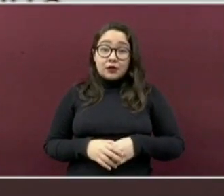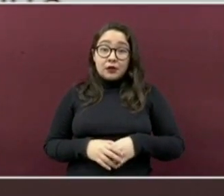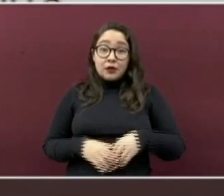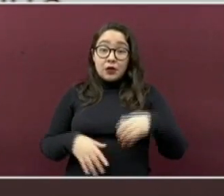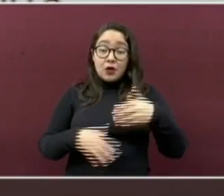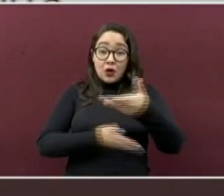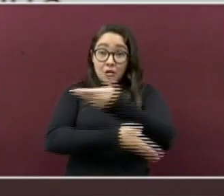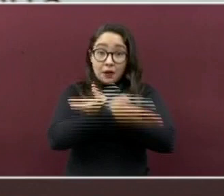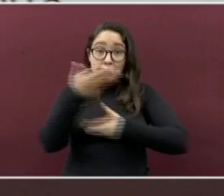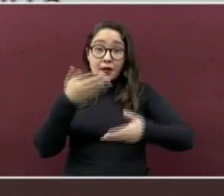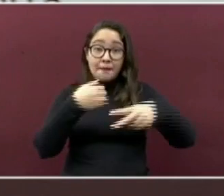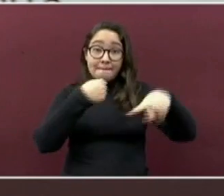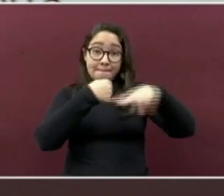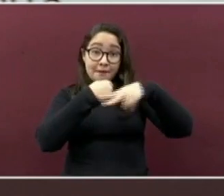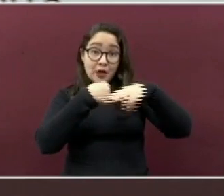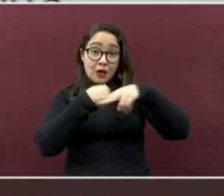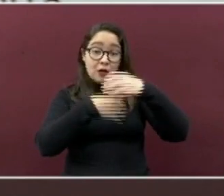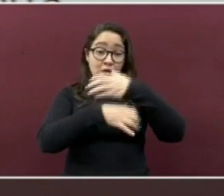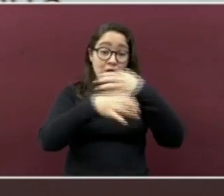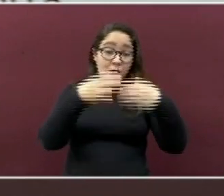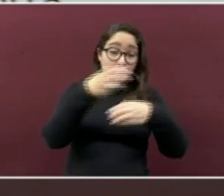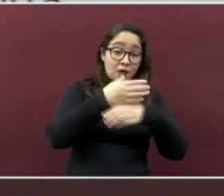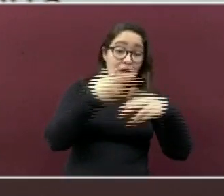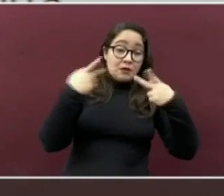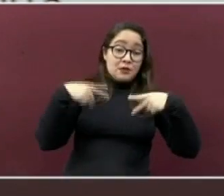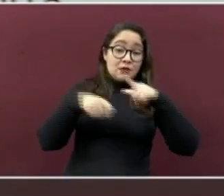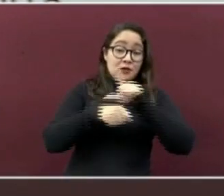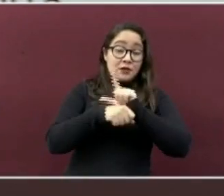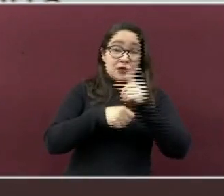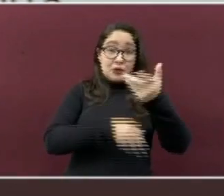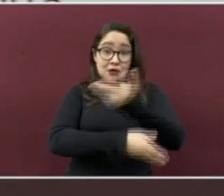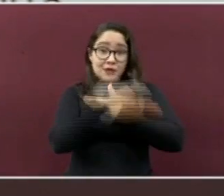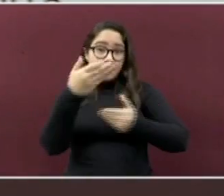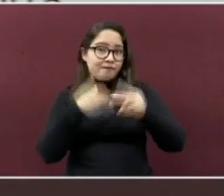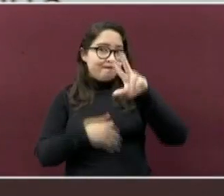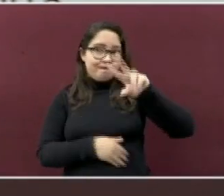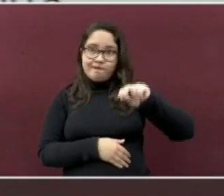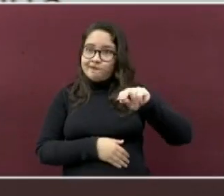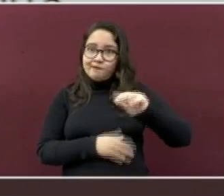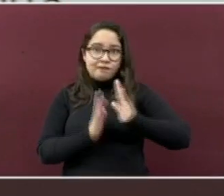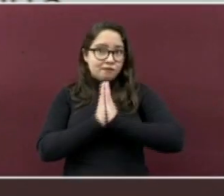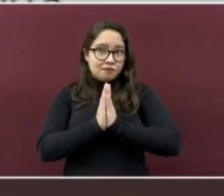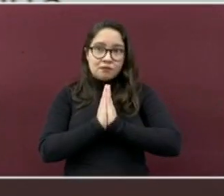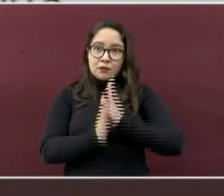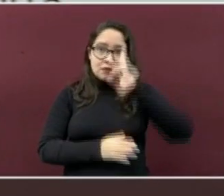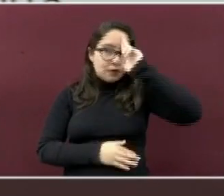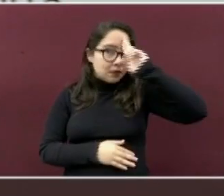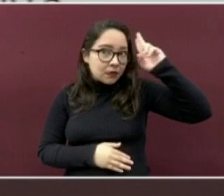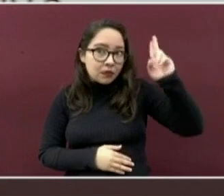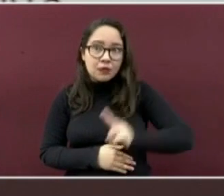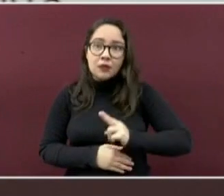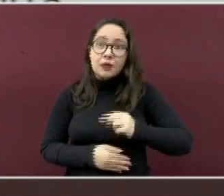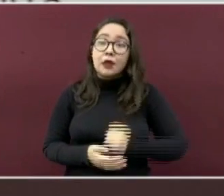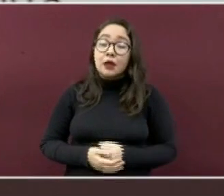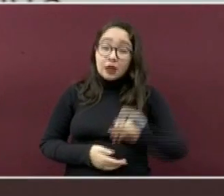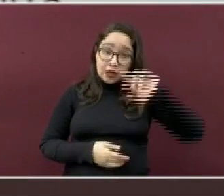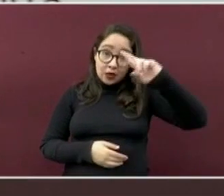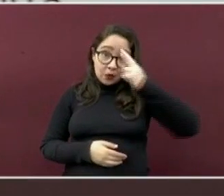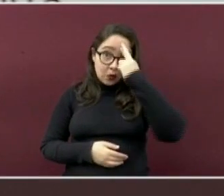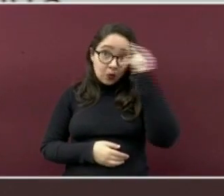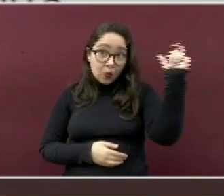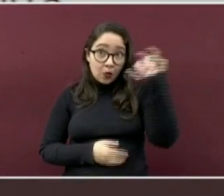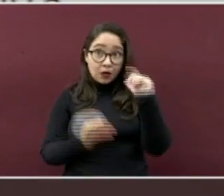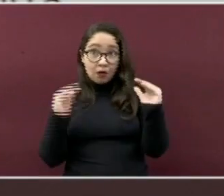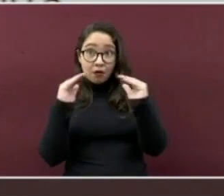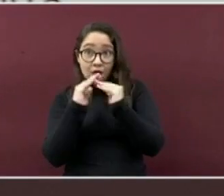vaso o utensilios personales. Y no olvide que mientras está fuera de casa, deberá en